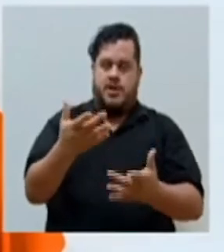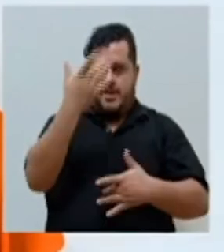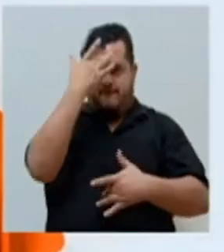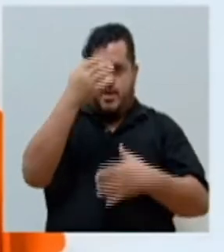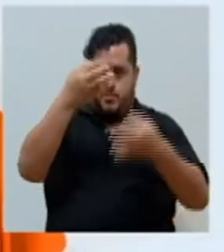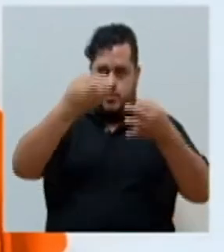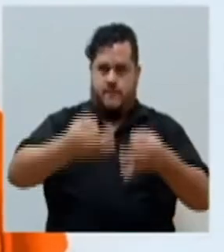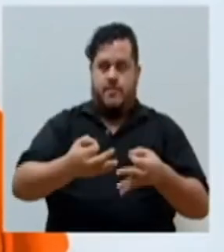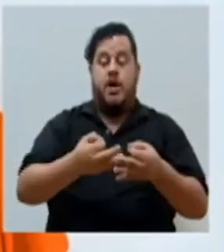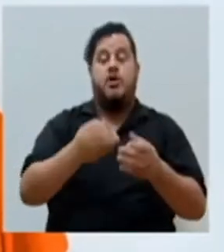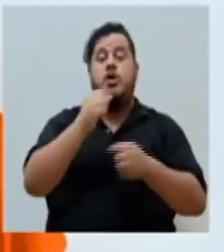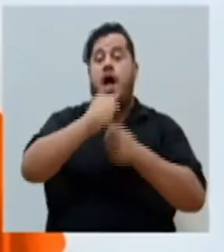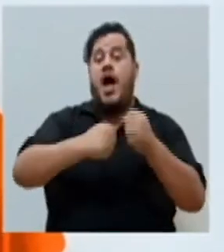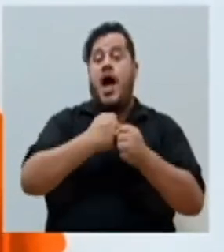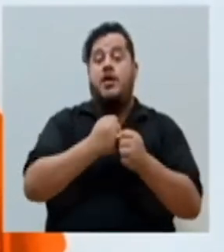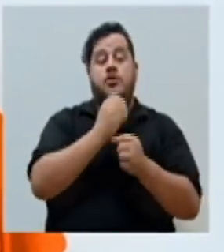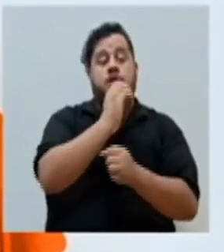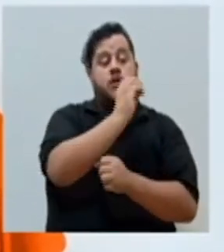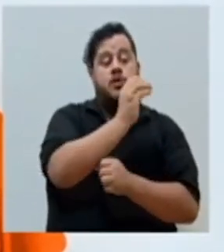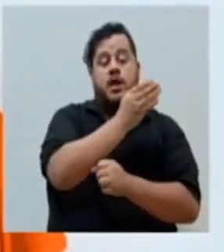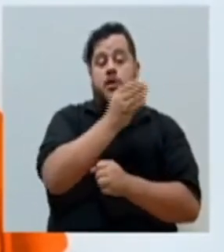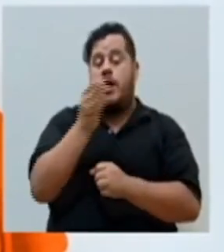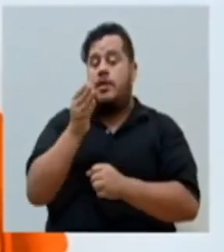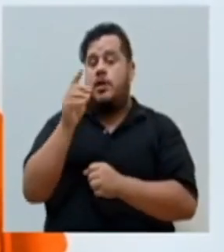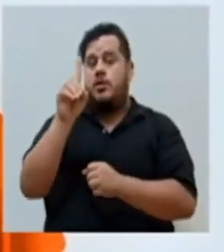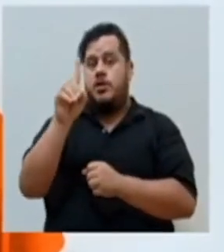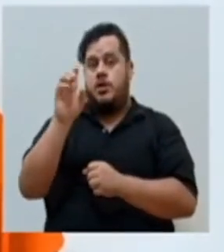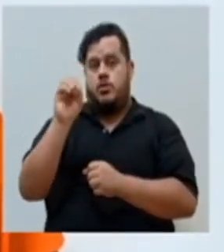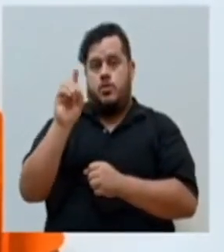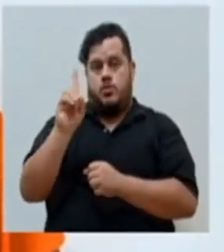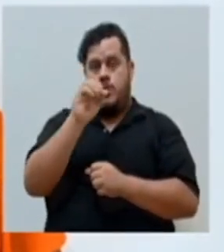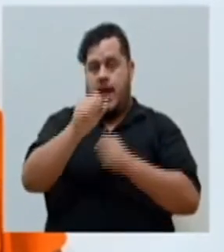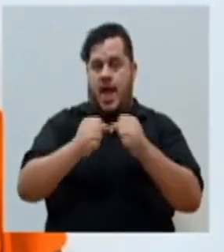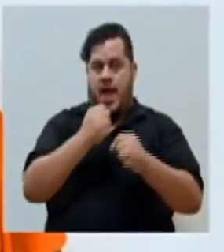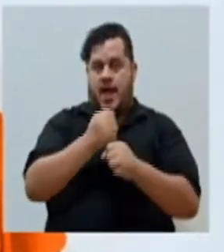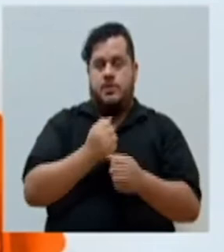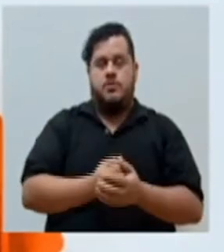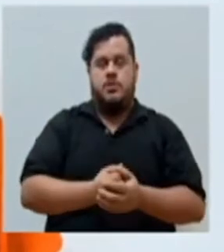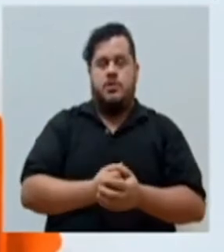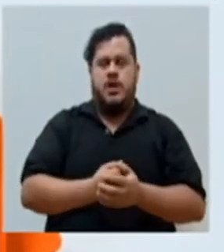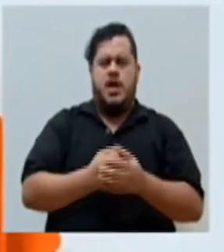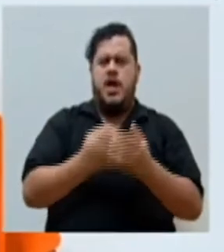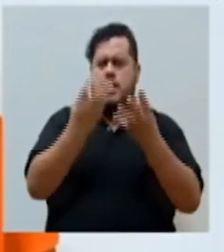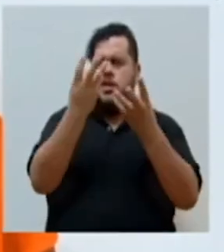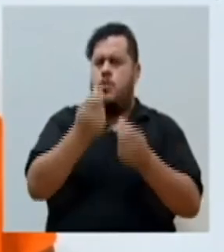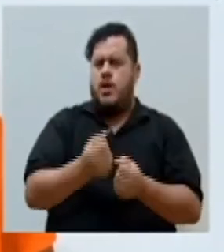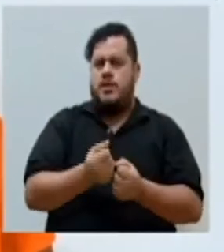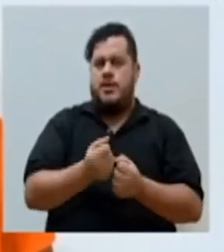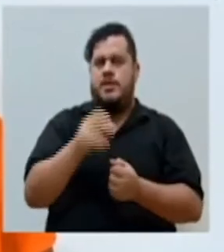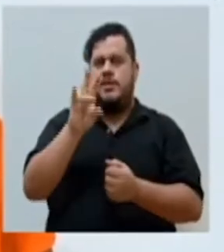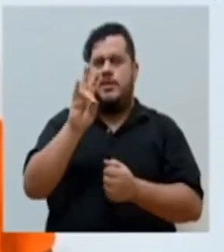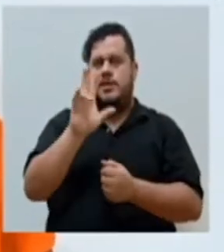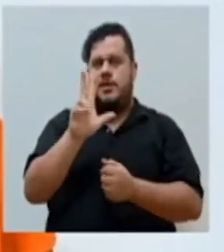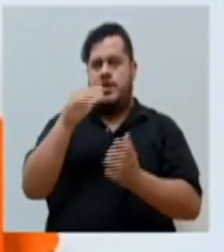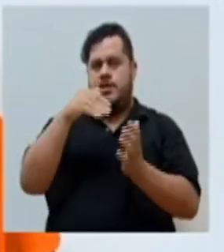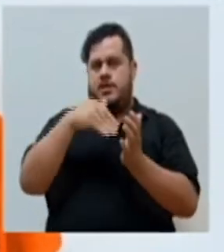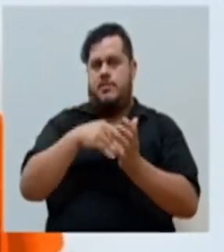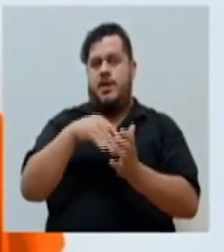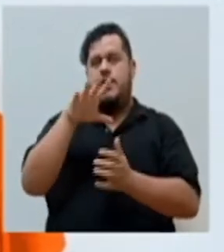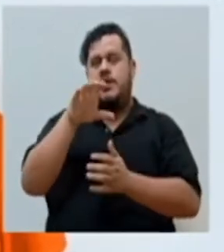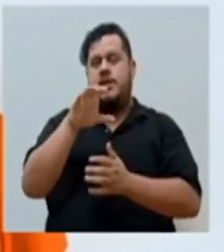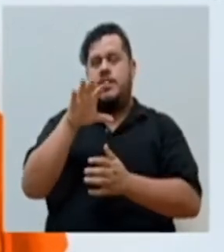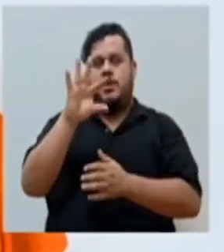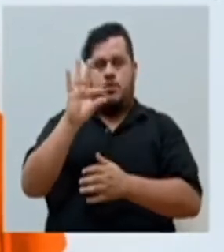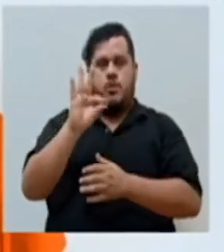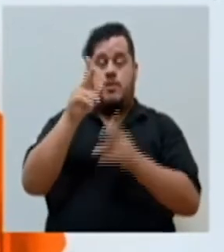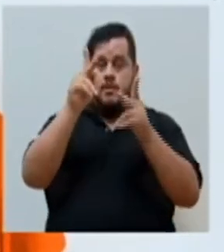edad que va de los 0 a los 101 años. Se contabilizan 73,509